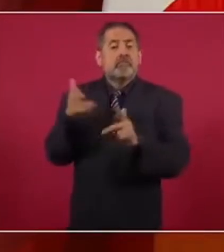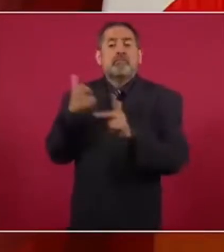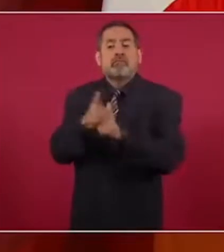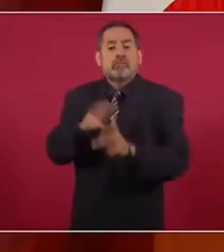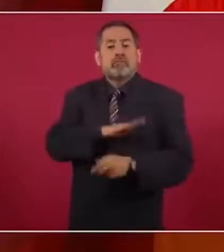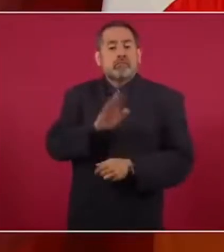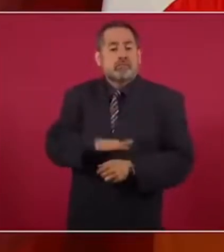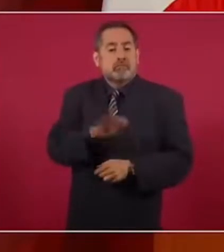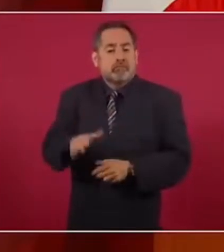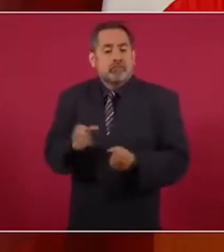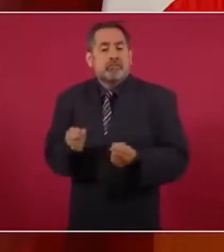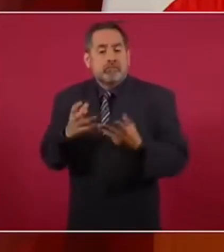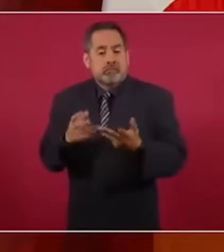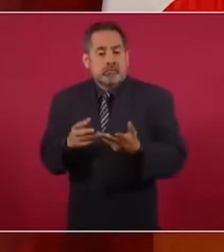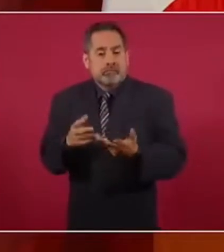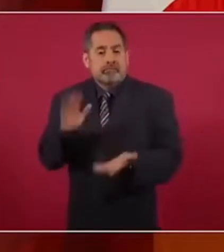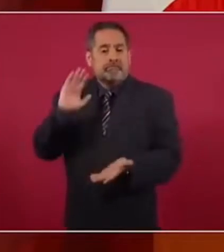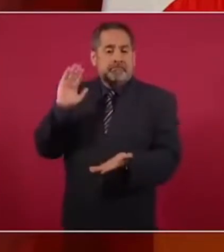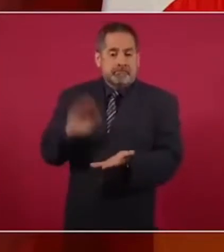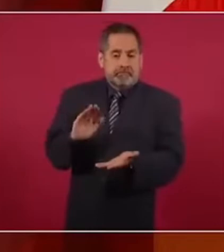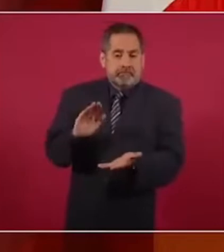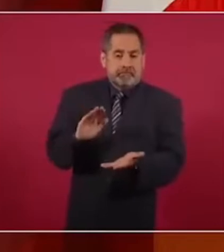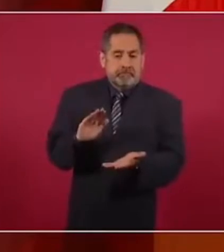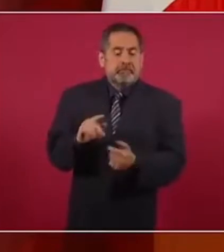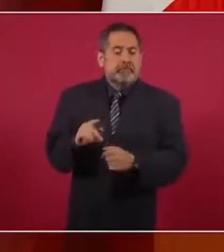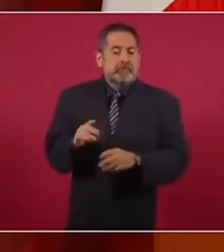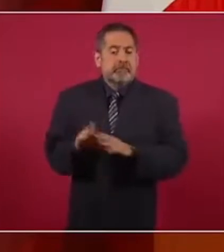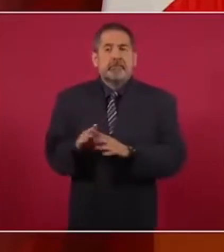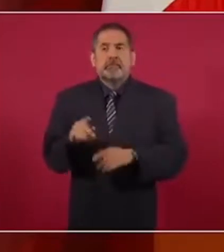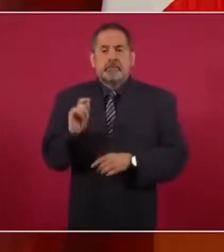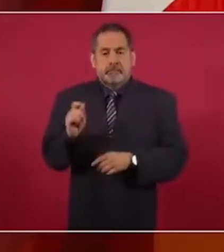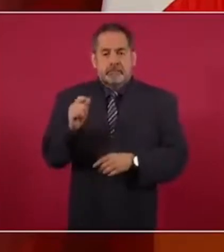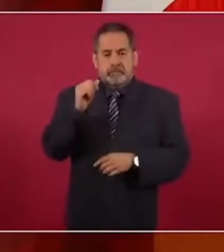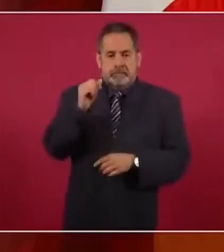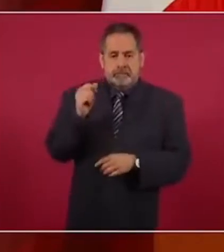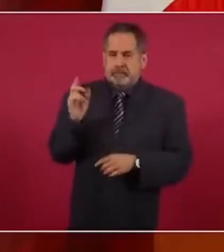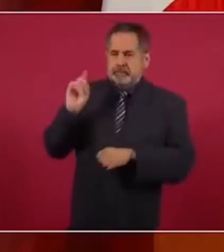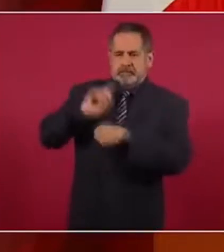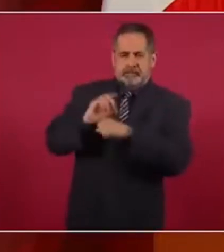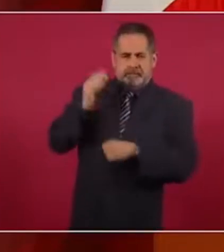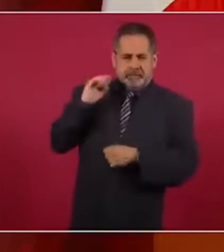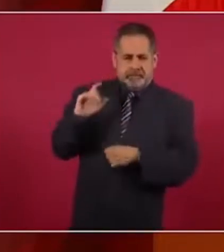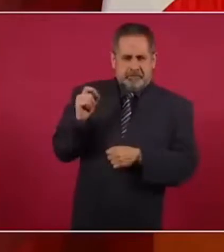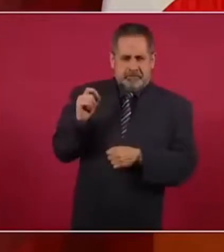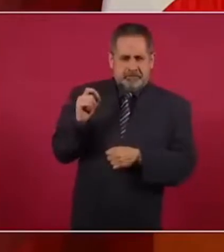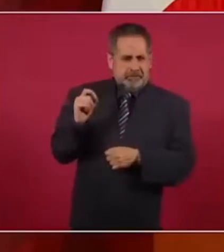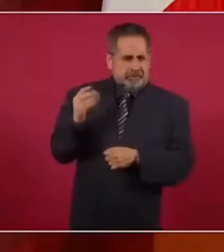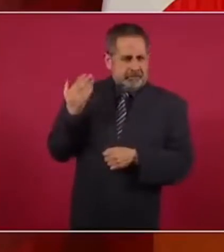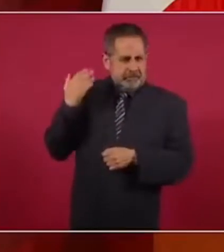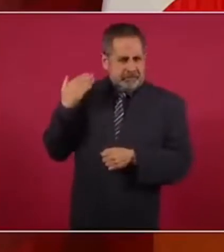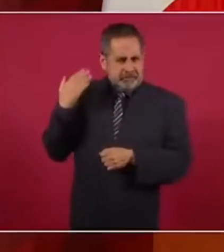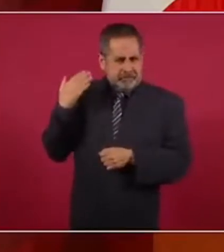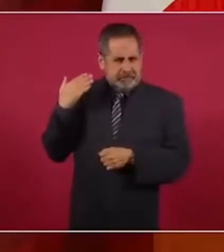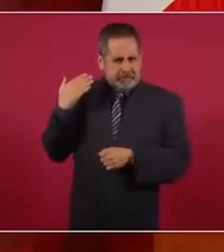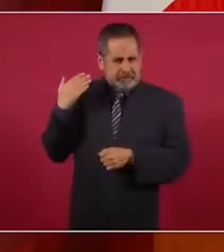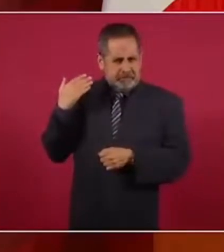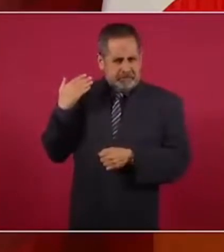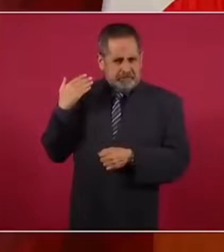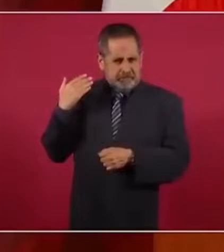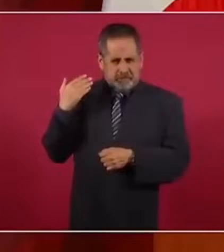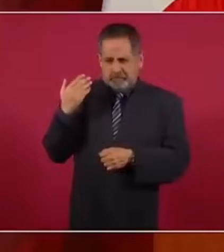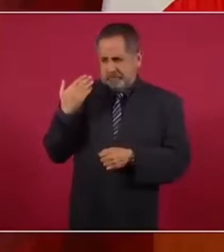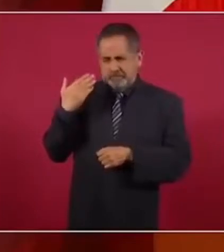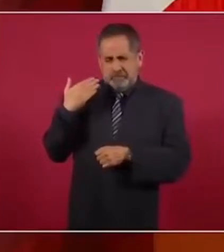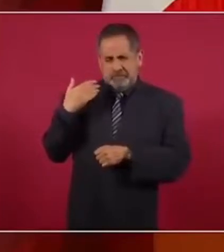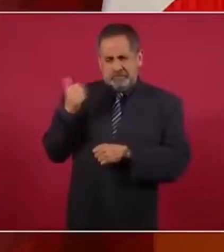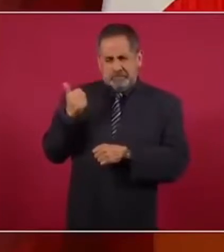hasta el día 20 o hasta hace unos